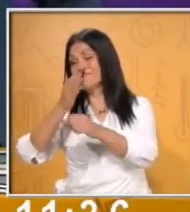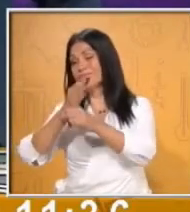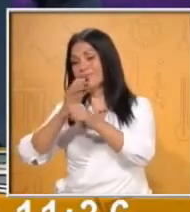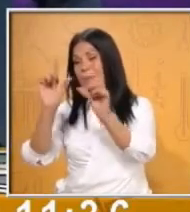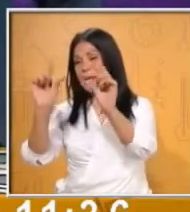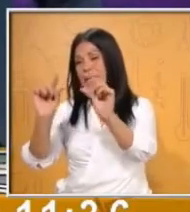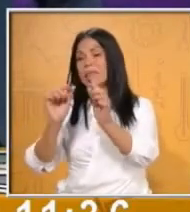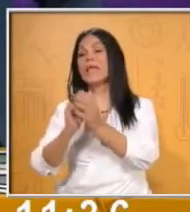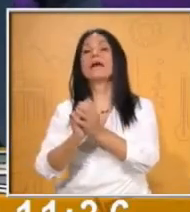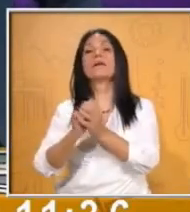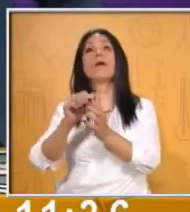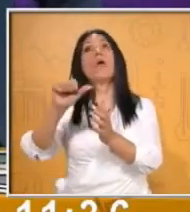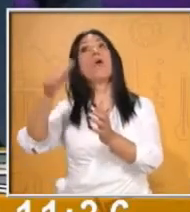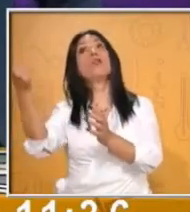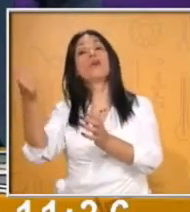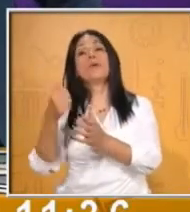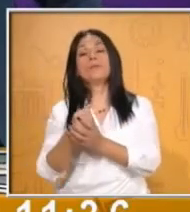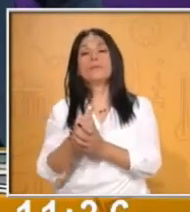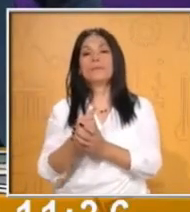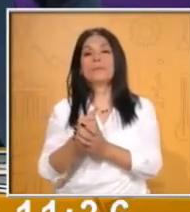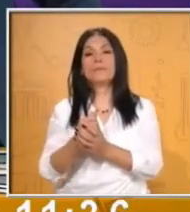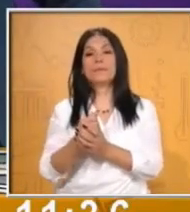¿Qué otra palabra podría ser, maestro?